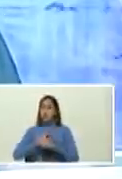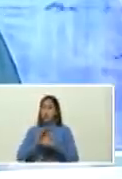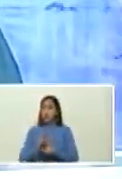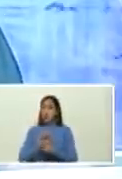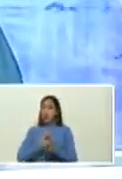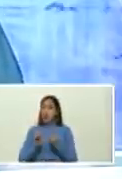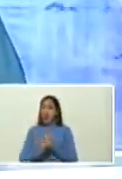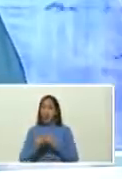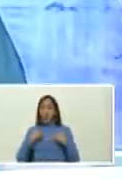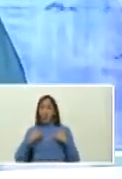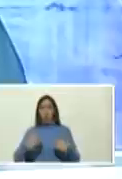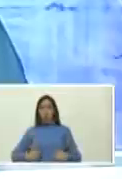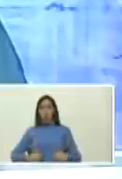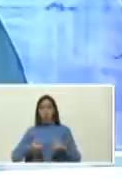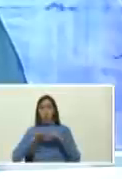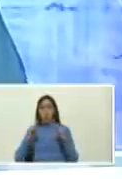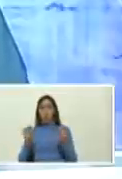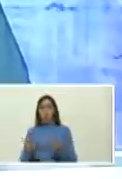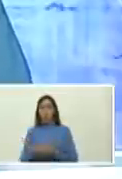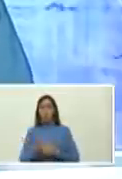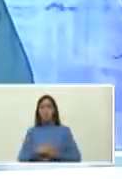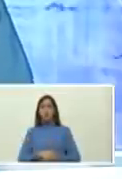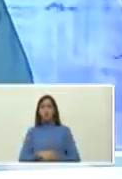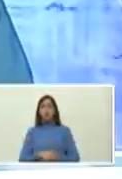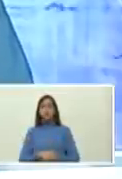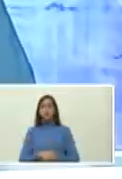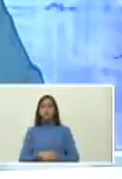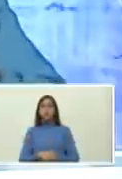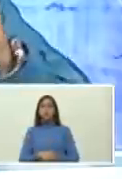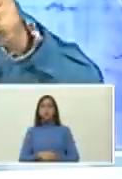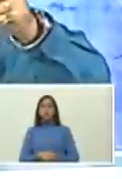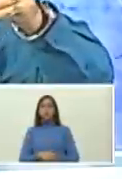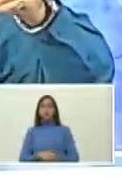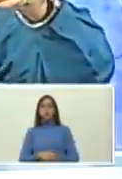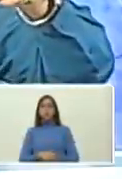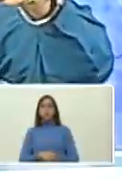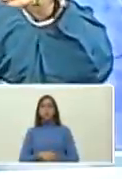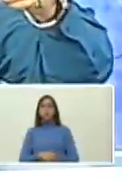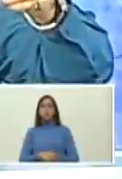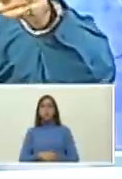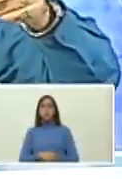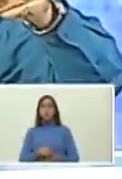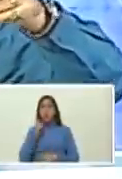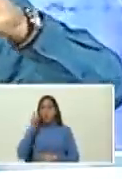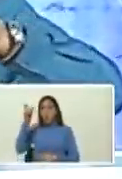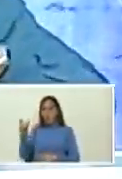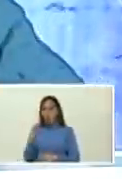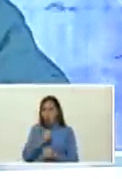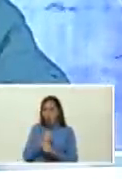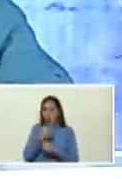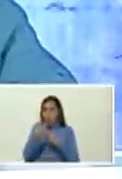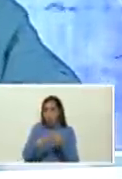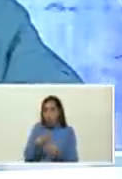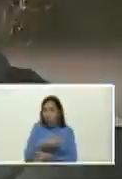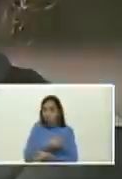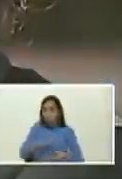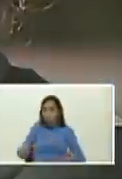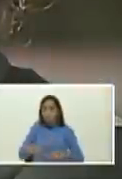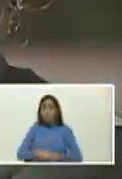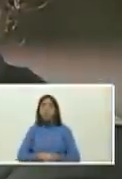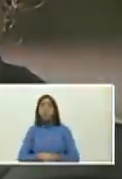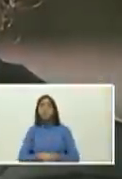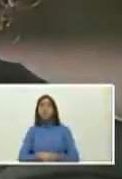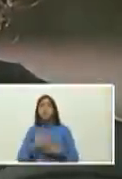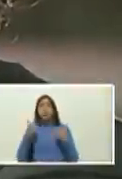cambiar la humanidad Ignacio Ramonet Ignacio ha hecho unos trabajos extraordinarios y ahora están